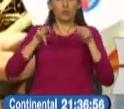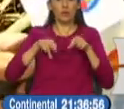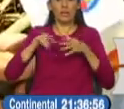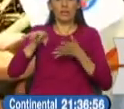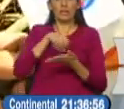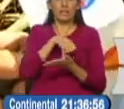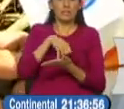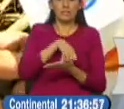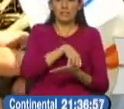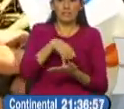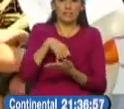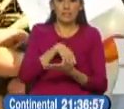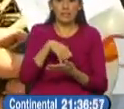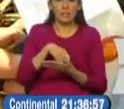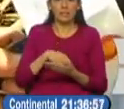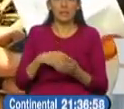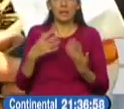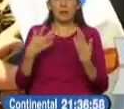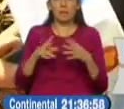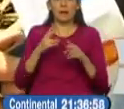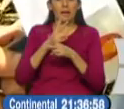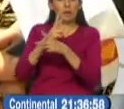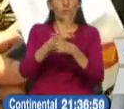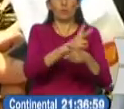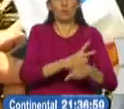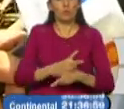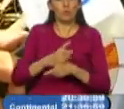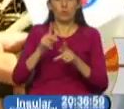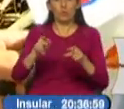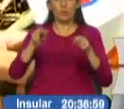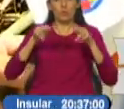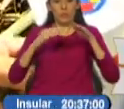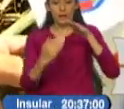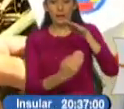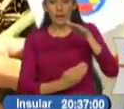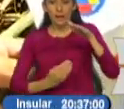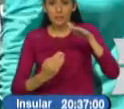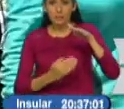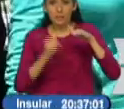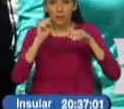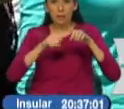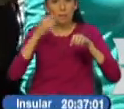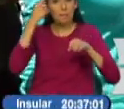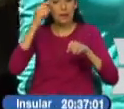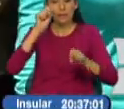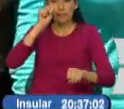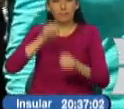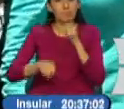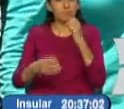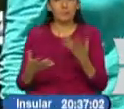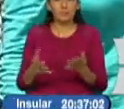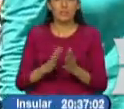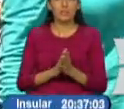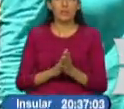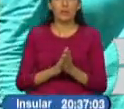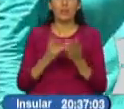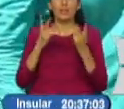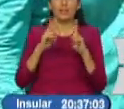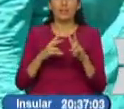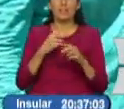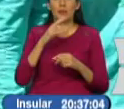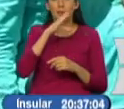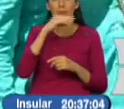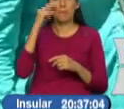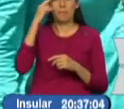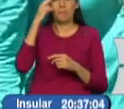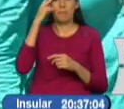Estamos haciendo con la piedra escollera de poderlo proteger lo que son las bases para que tampoco fracase. El primer mandatario visitó además la parroquia